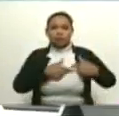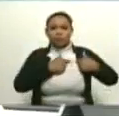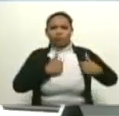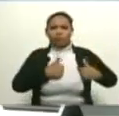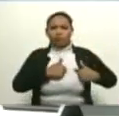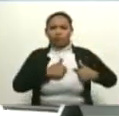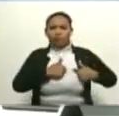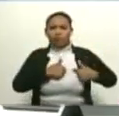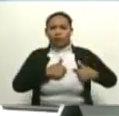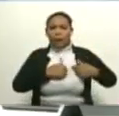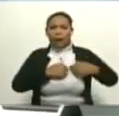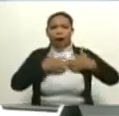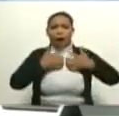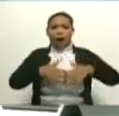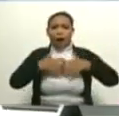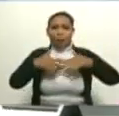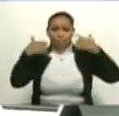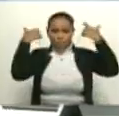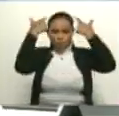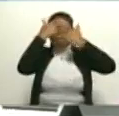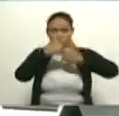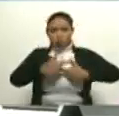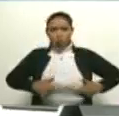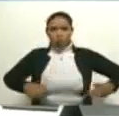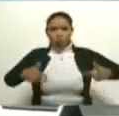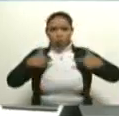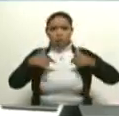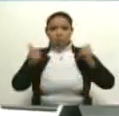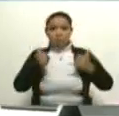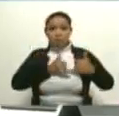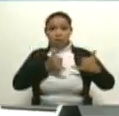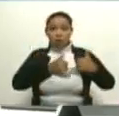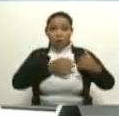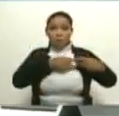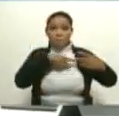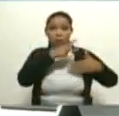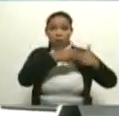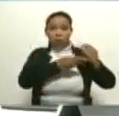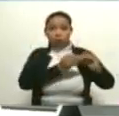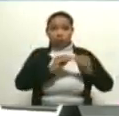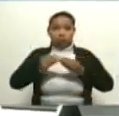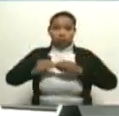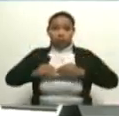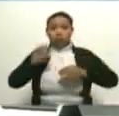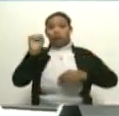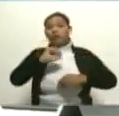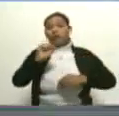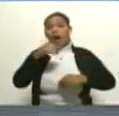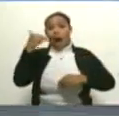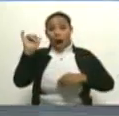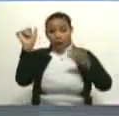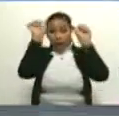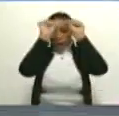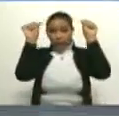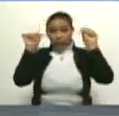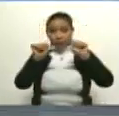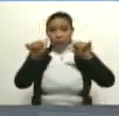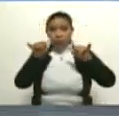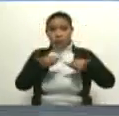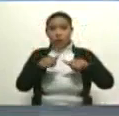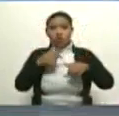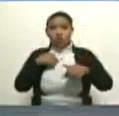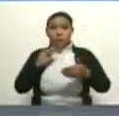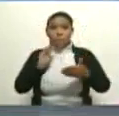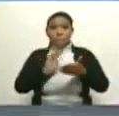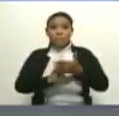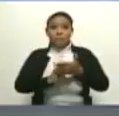diagnóstico, su análisis y se va reprogramando? Sí. ¿Eso no lo sabía? Sí, él tiene un sistema para analizar. Yo le pongo